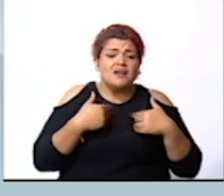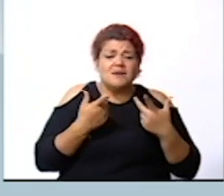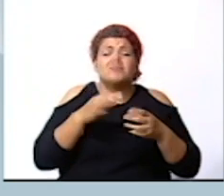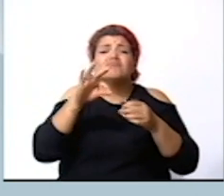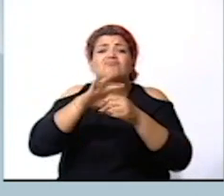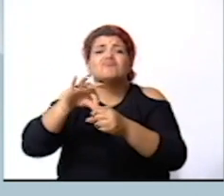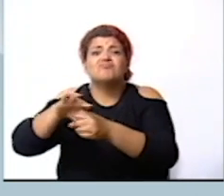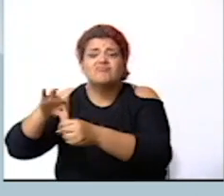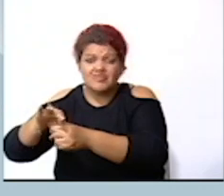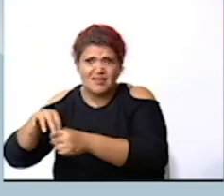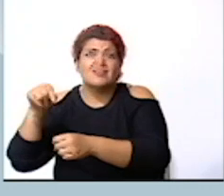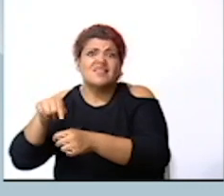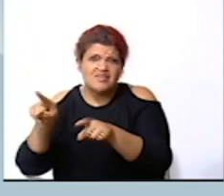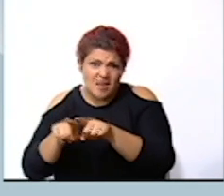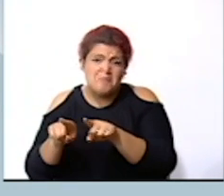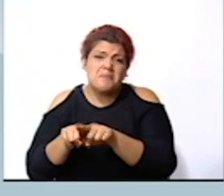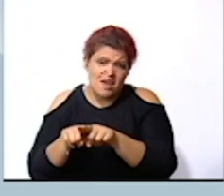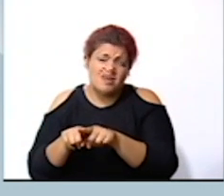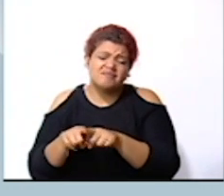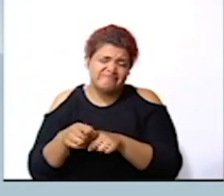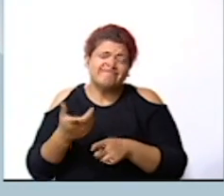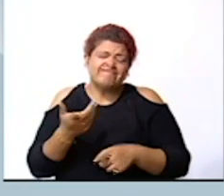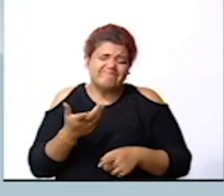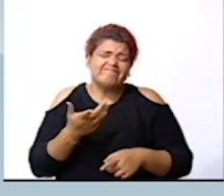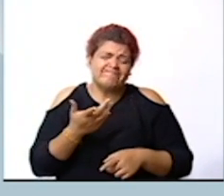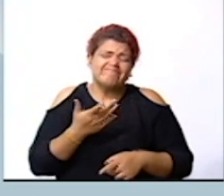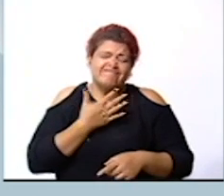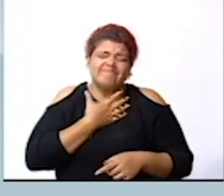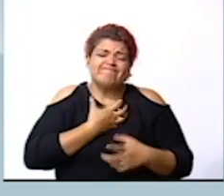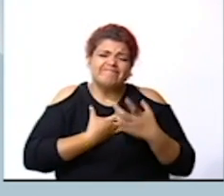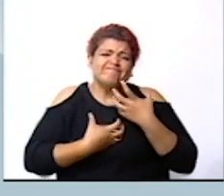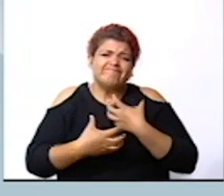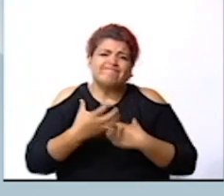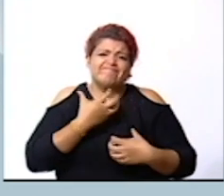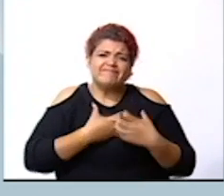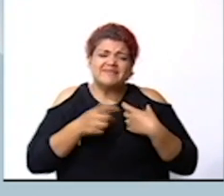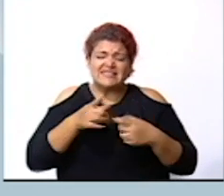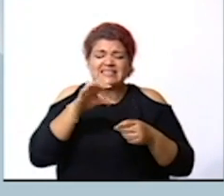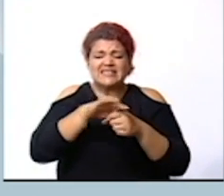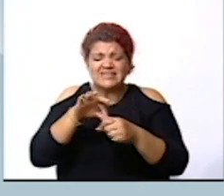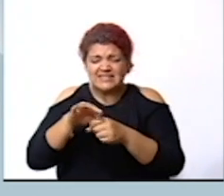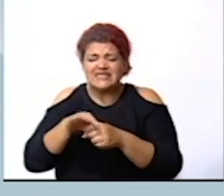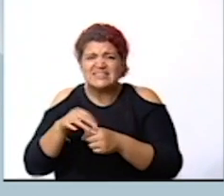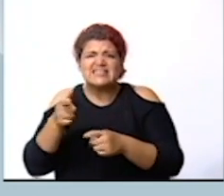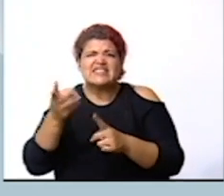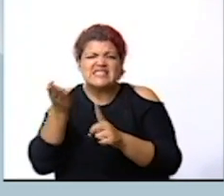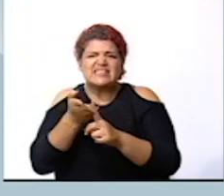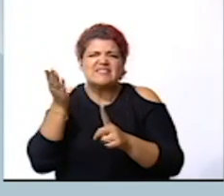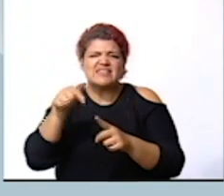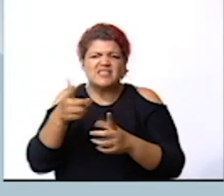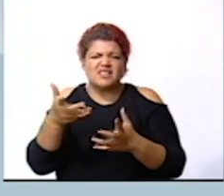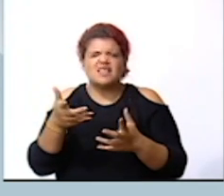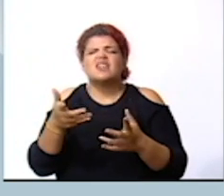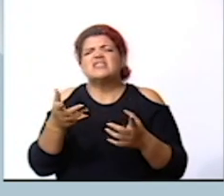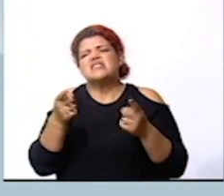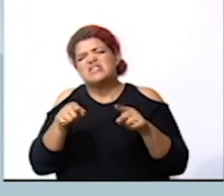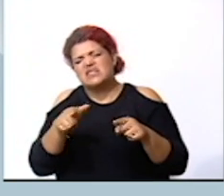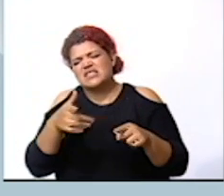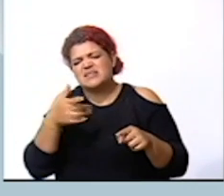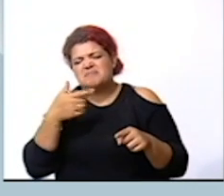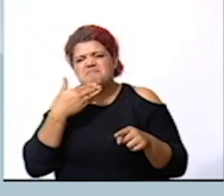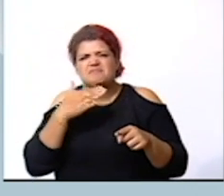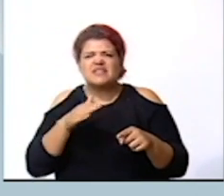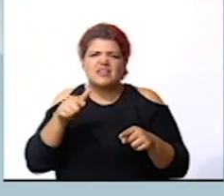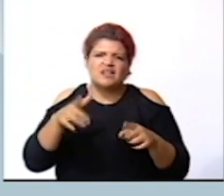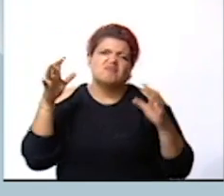cultivos si lamentablemente nuestros agricultores se ven afectados por este tipo de fenómeno